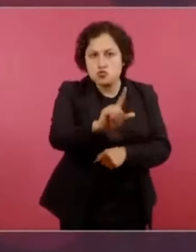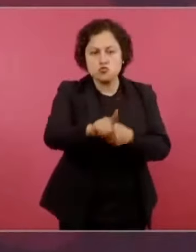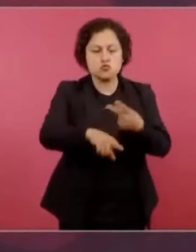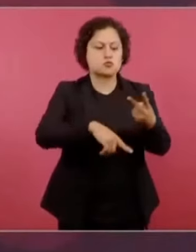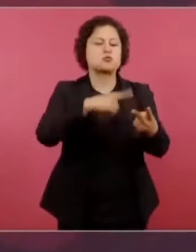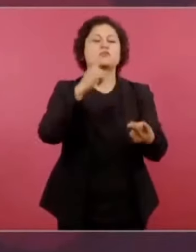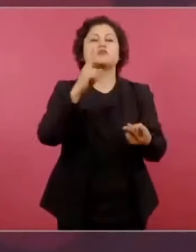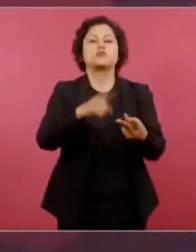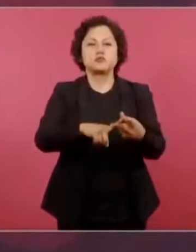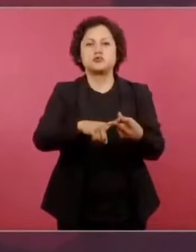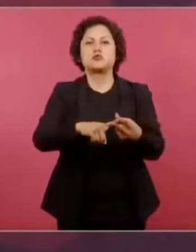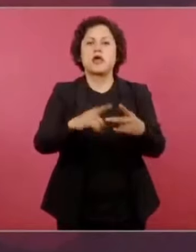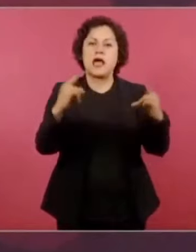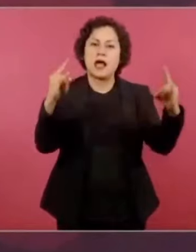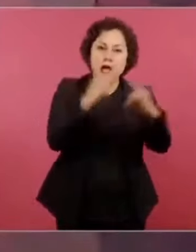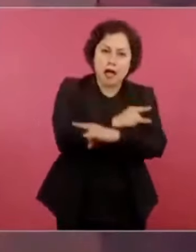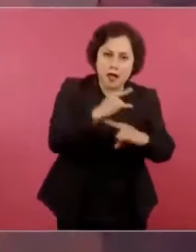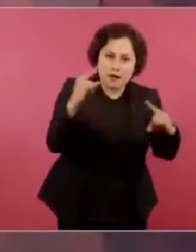puertos,